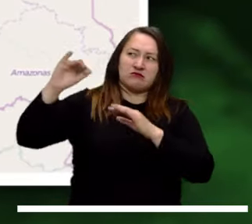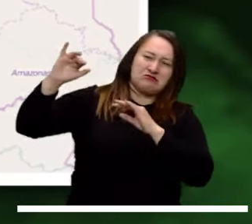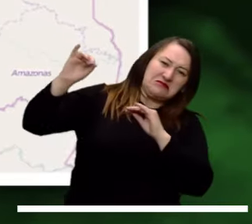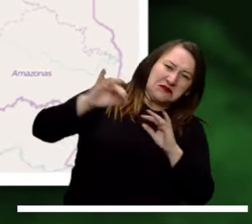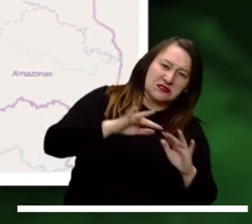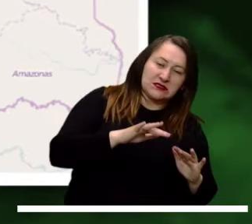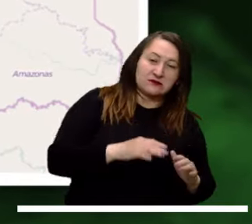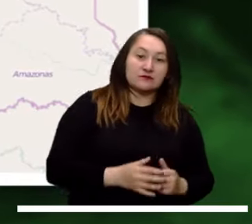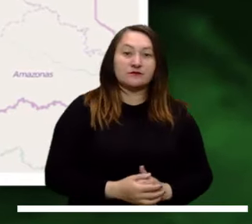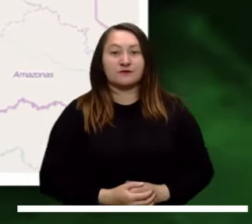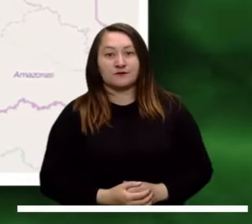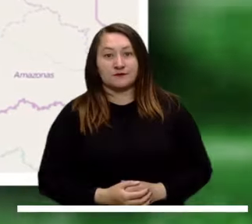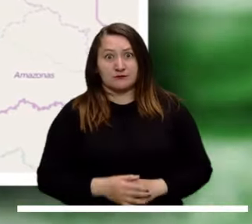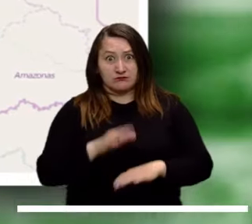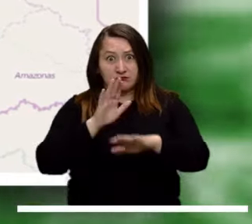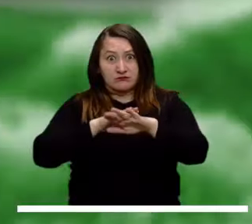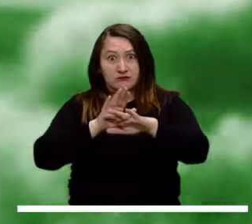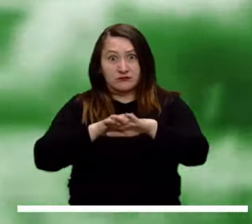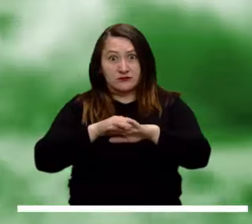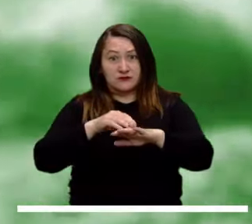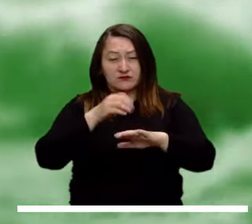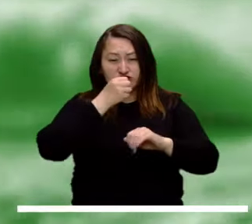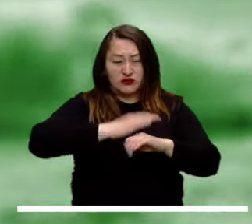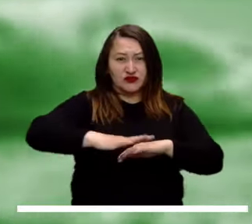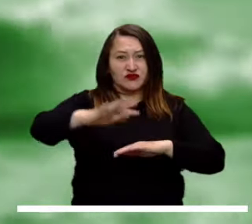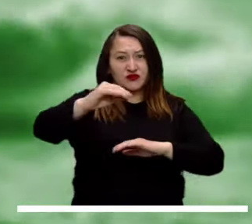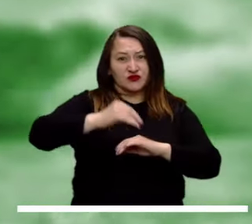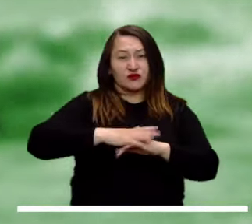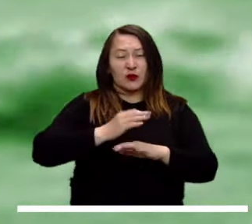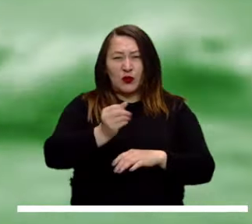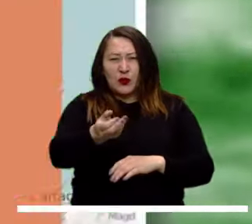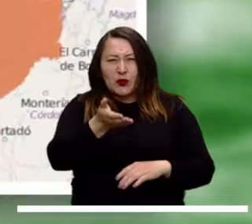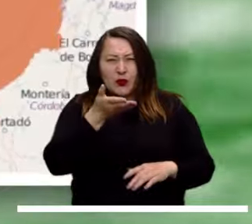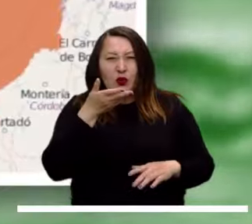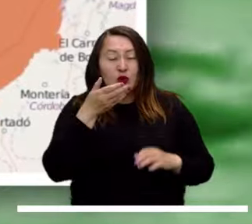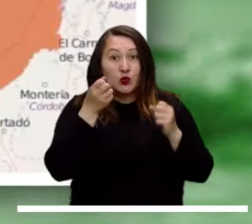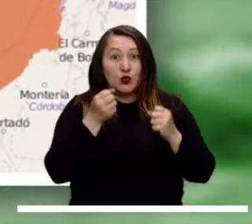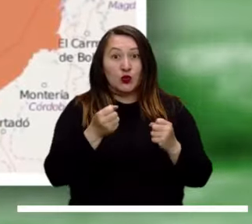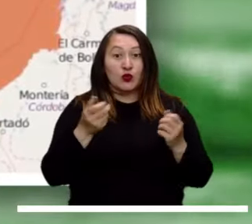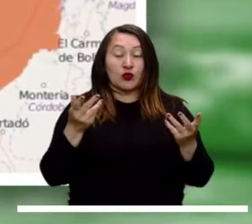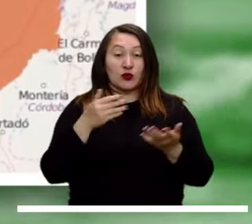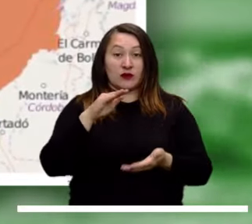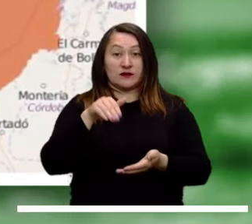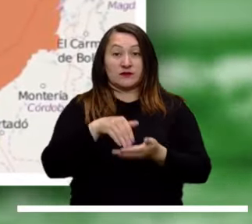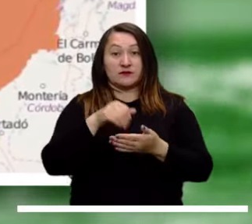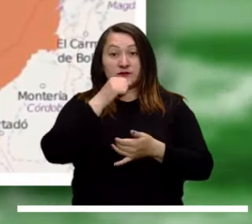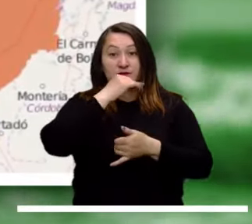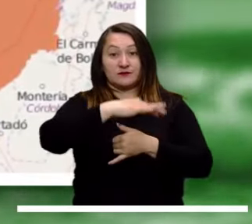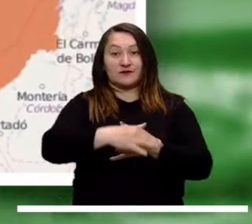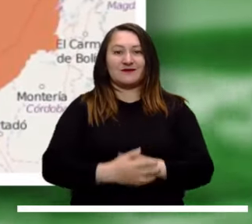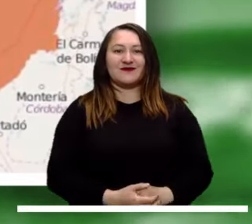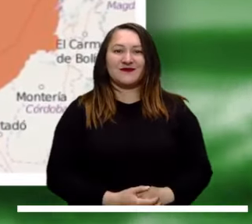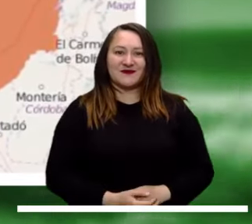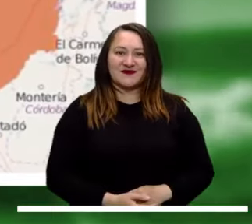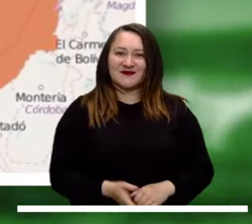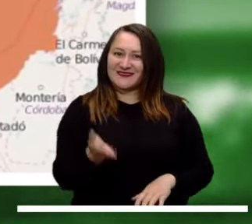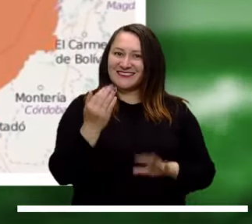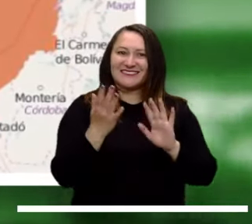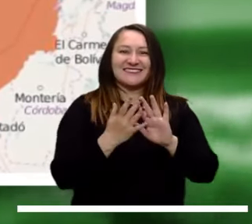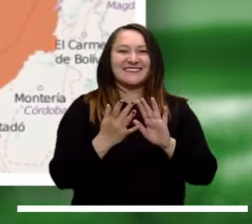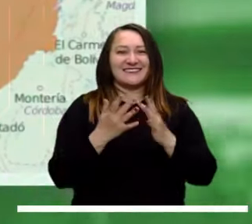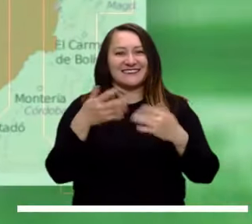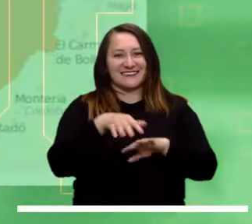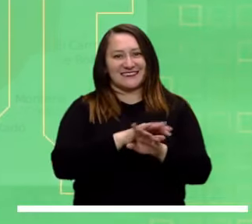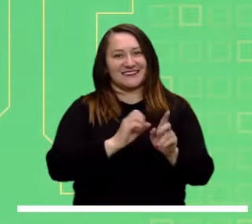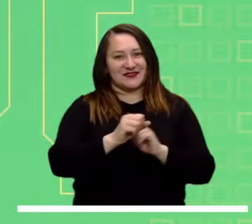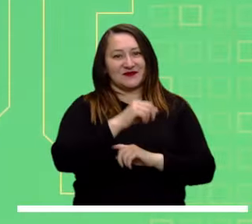alta probabilidad de deslizamientos. Alerta por oleaje y vientos significativos al centro del Mar Caribe